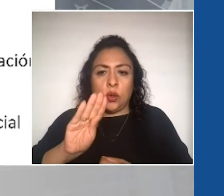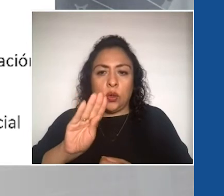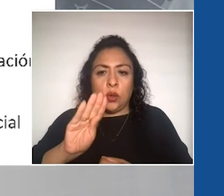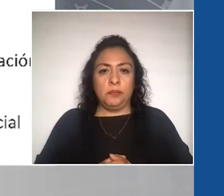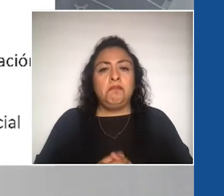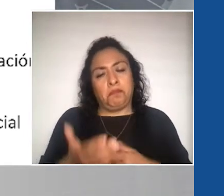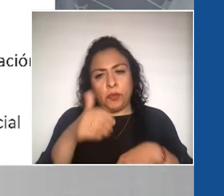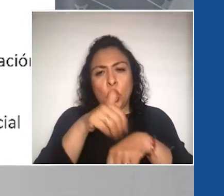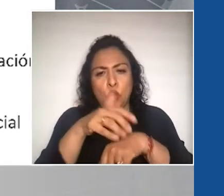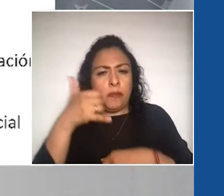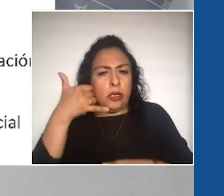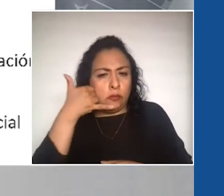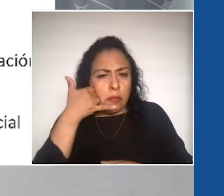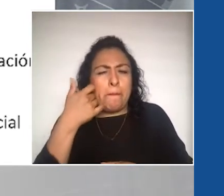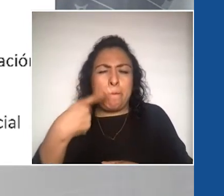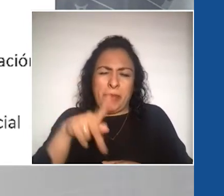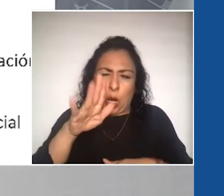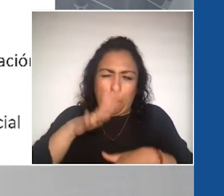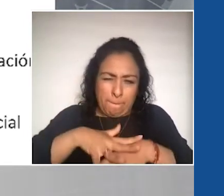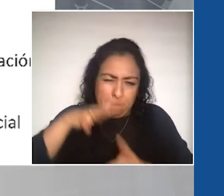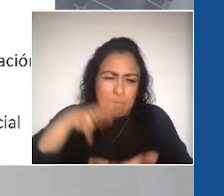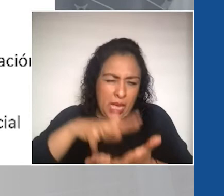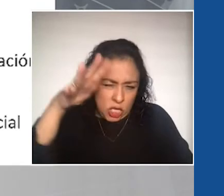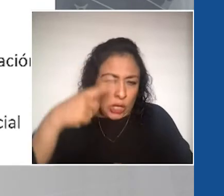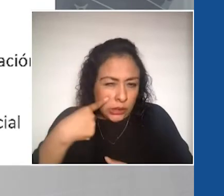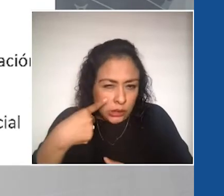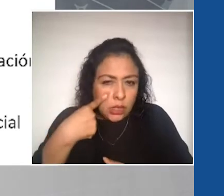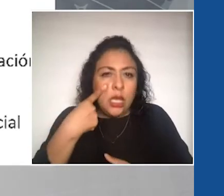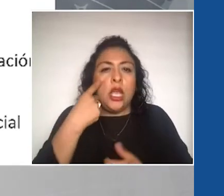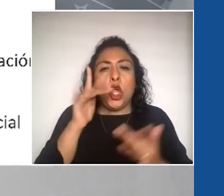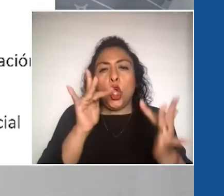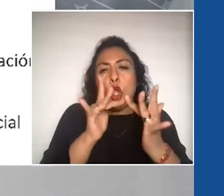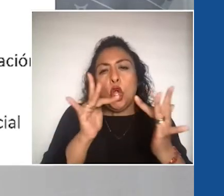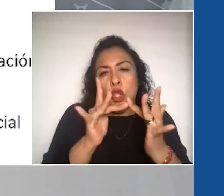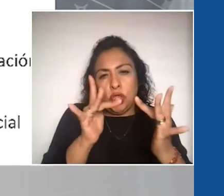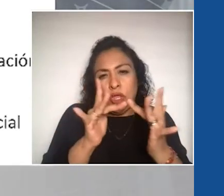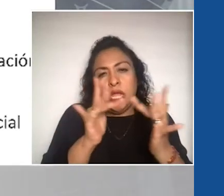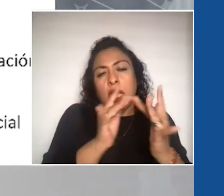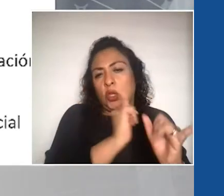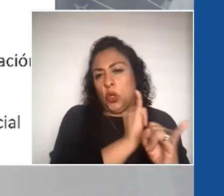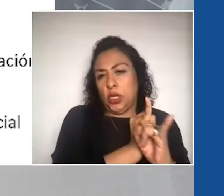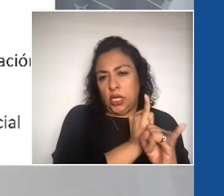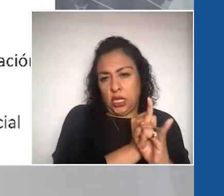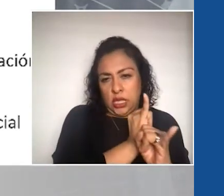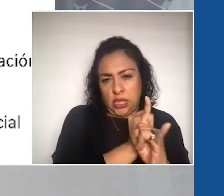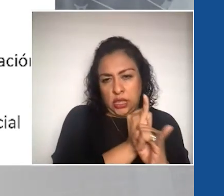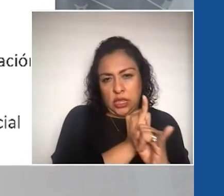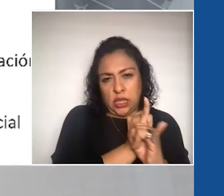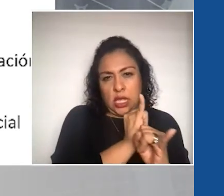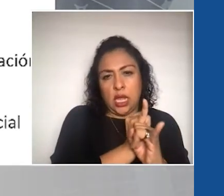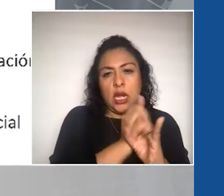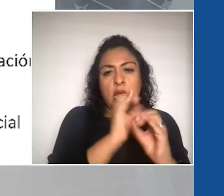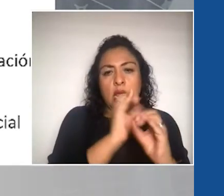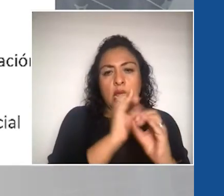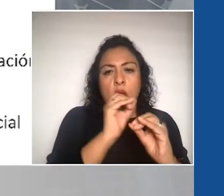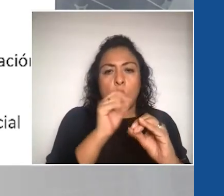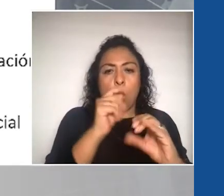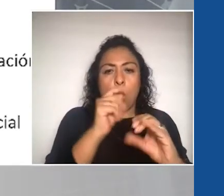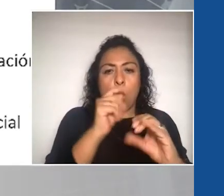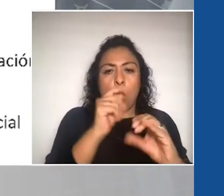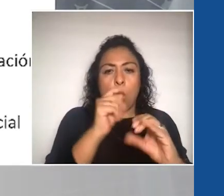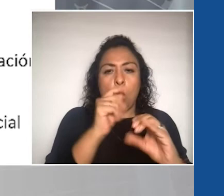con los números, pero principalmente en nuestra página de internet, o nuestro correo, ipleap, arroba, ipleap